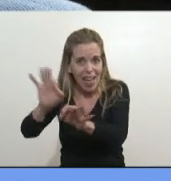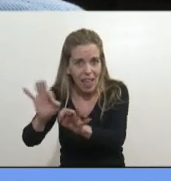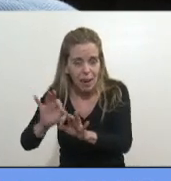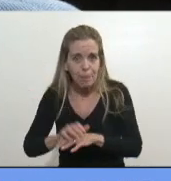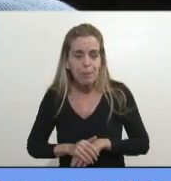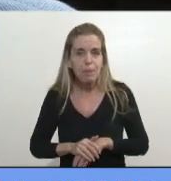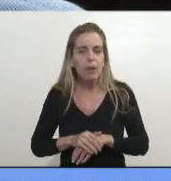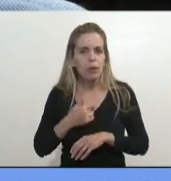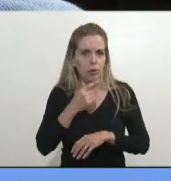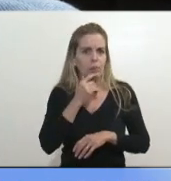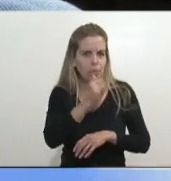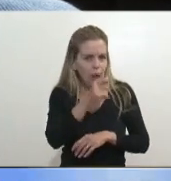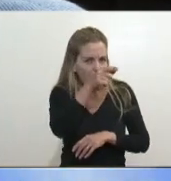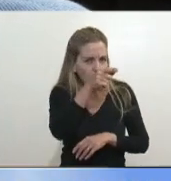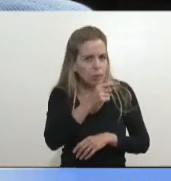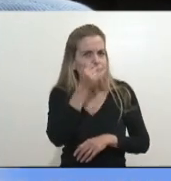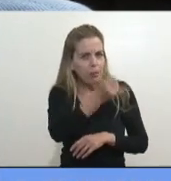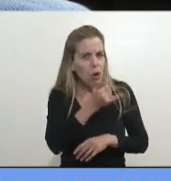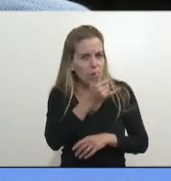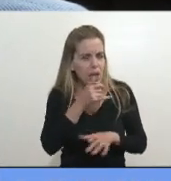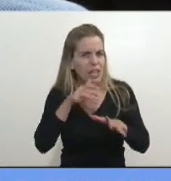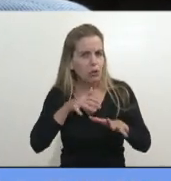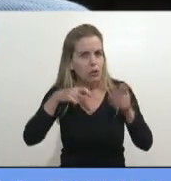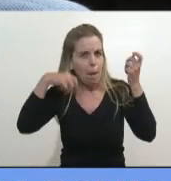Yo le había comentado a de que había pasado eso.